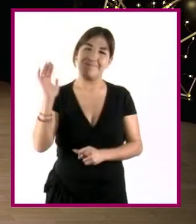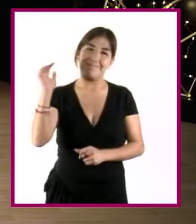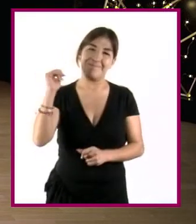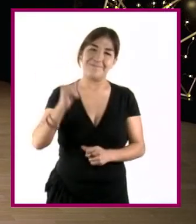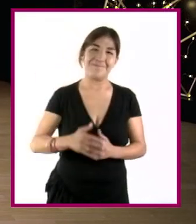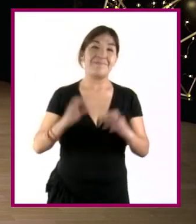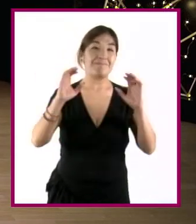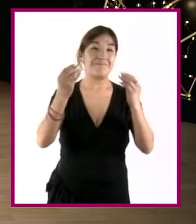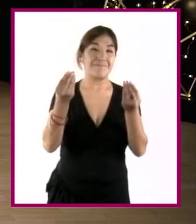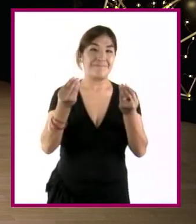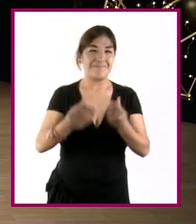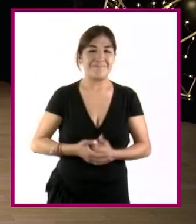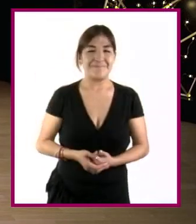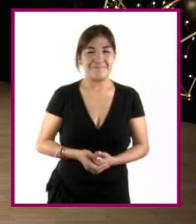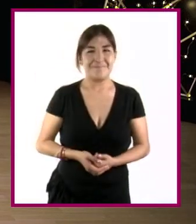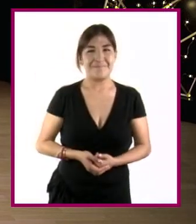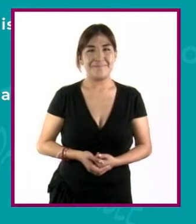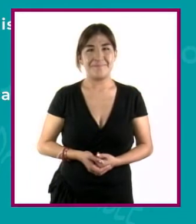¡Cuídense mucho!